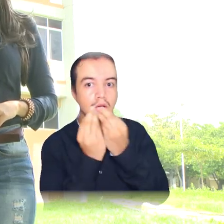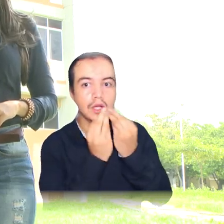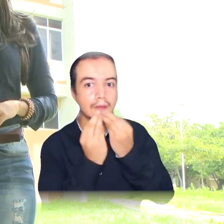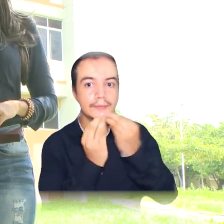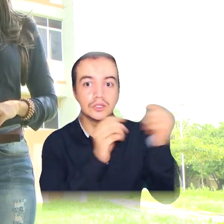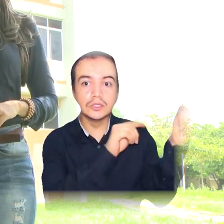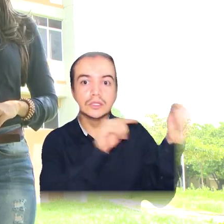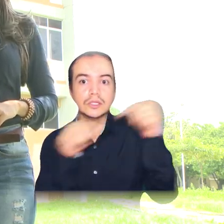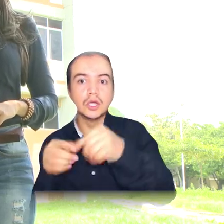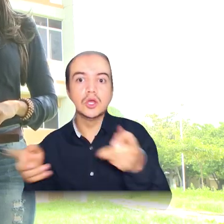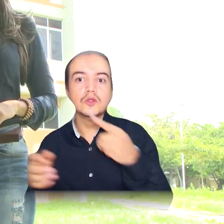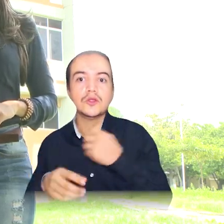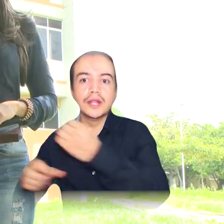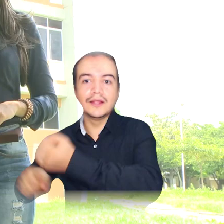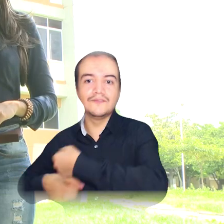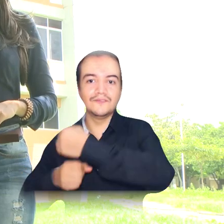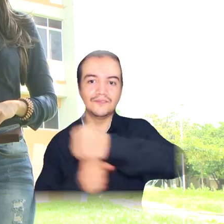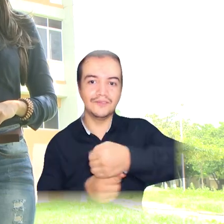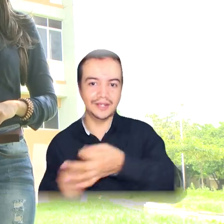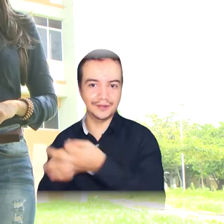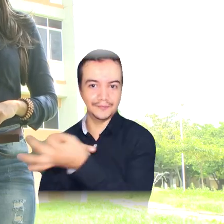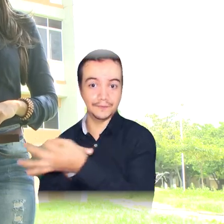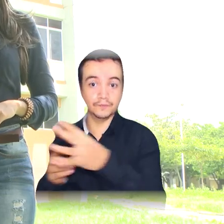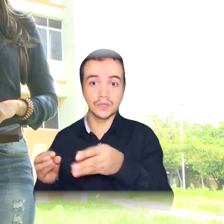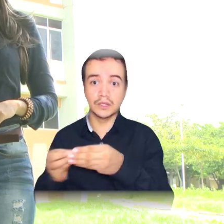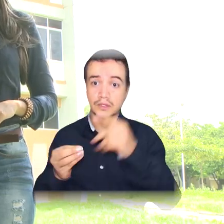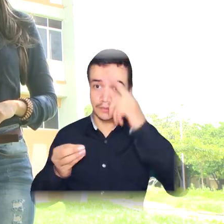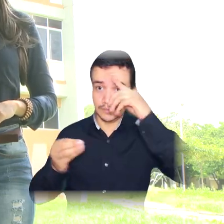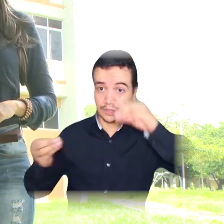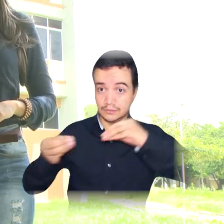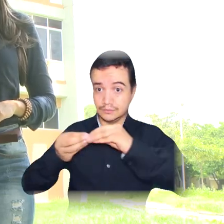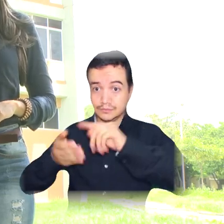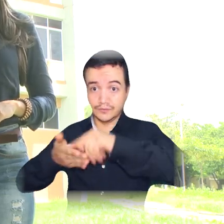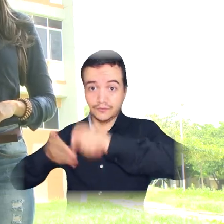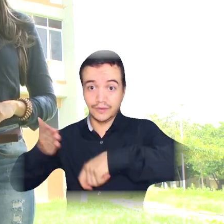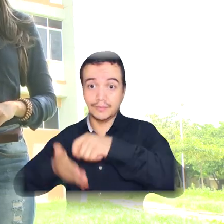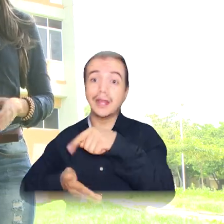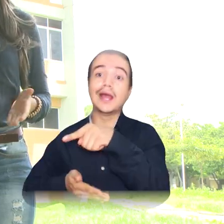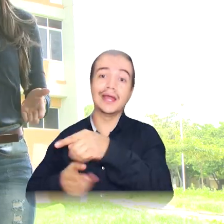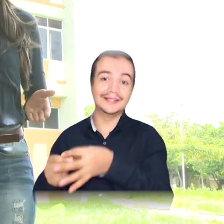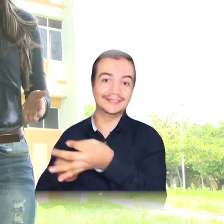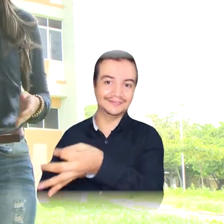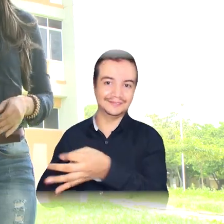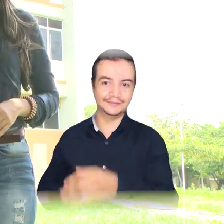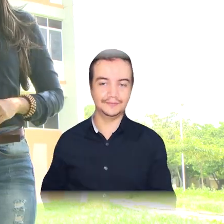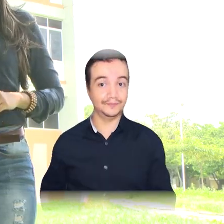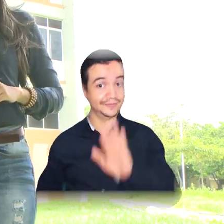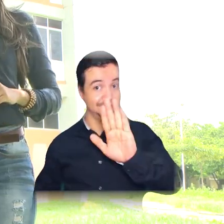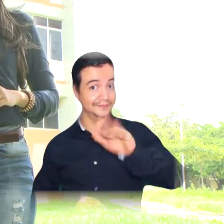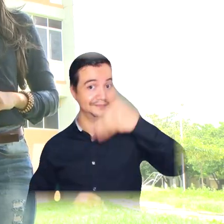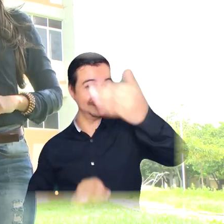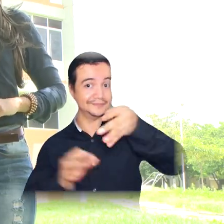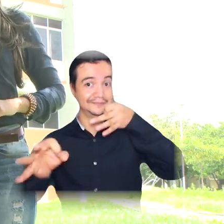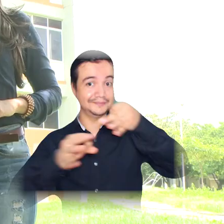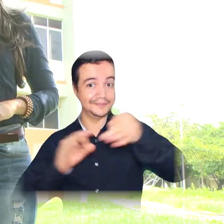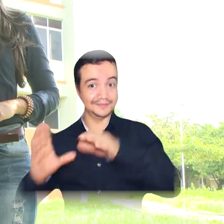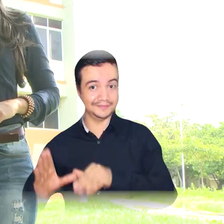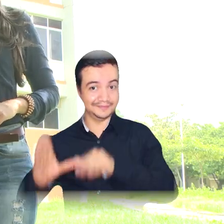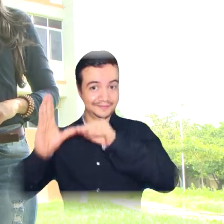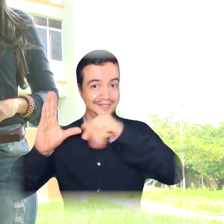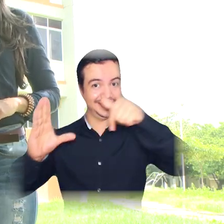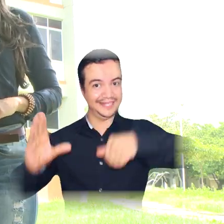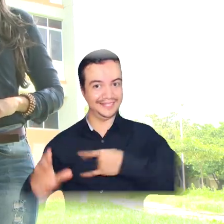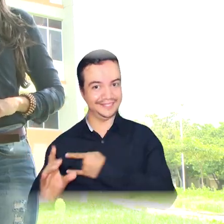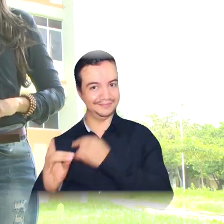Magdalena a el banco y la firma de un convenio con la alcaldía de este municipio. Ya regresamos con más sobre Uni Magdalena